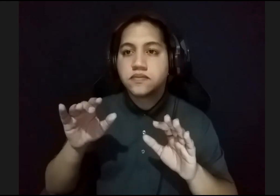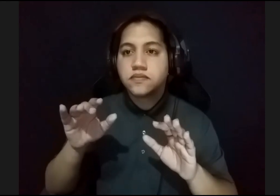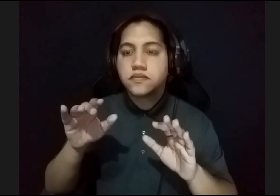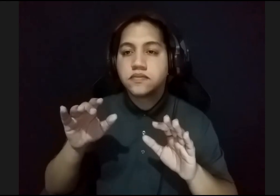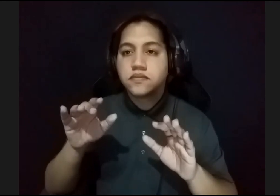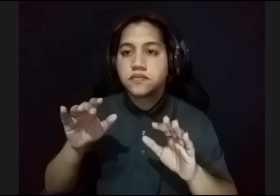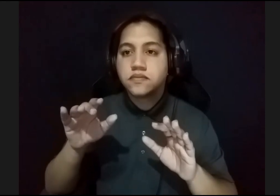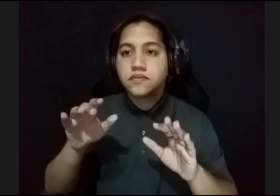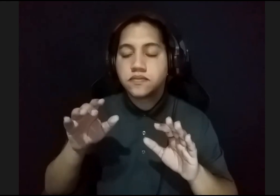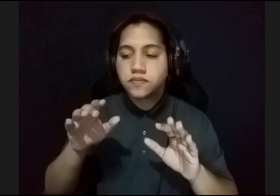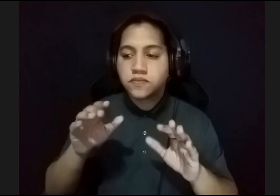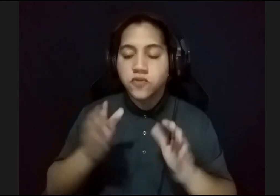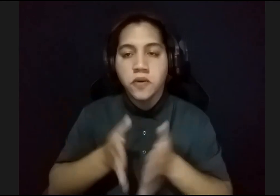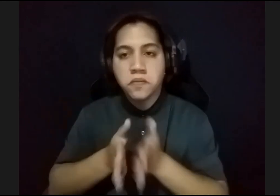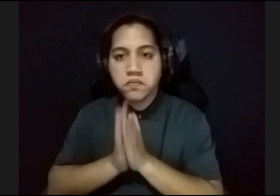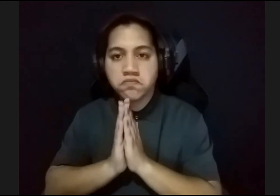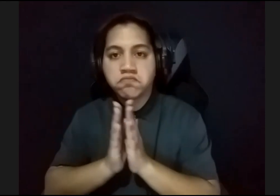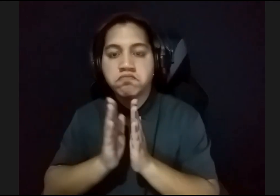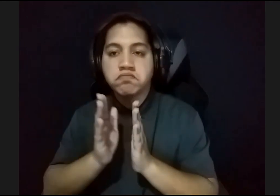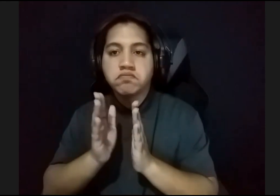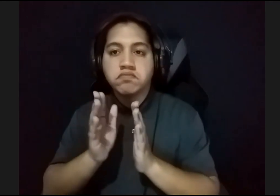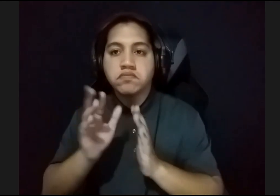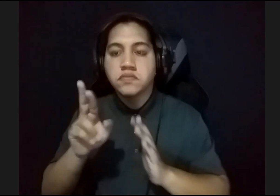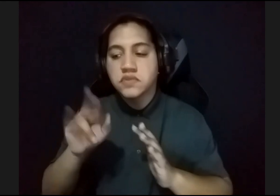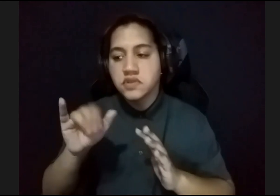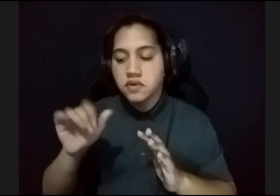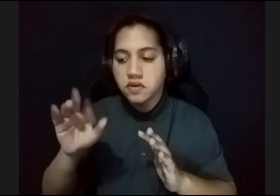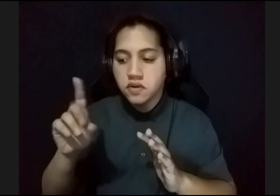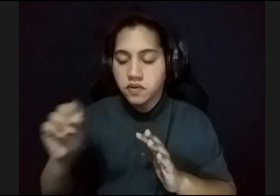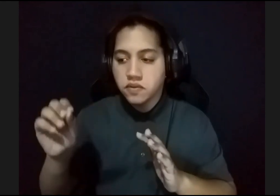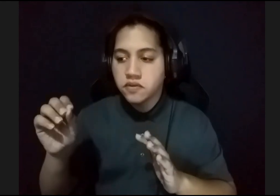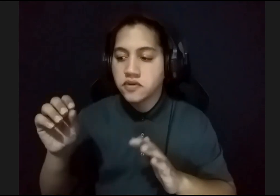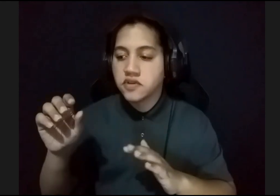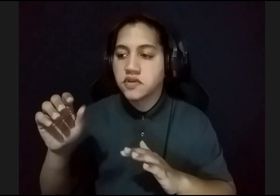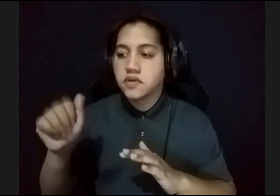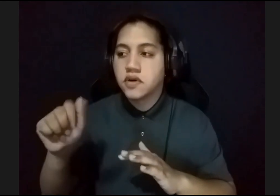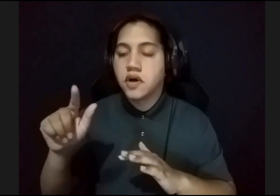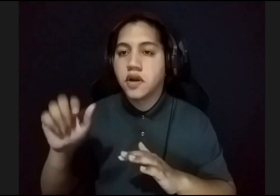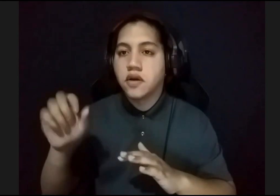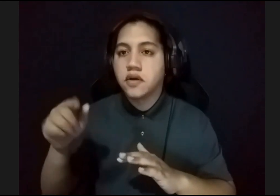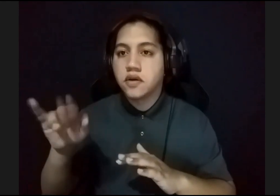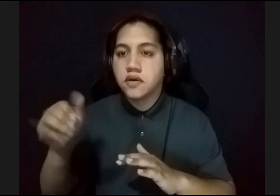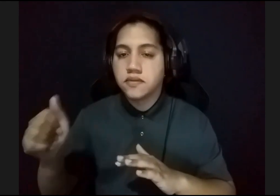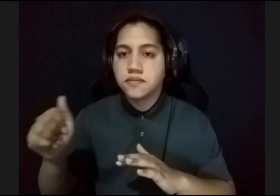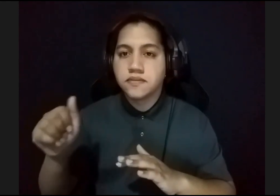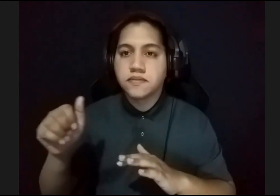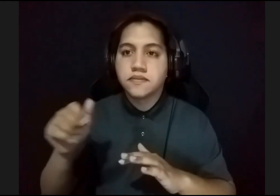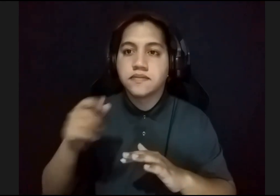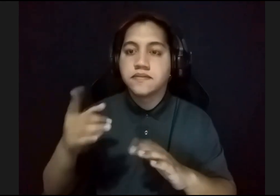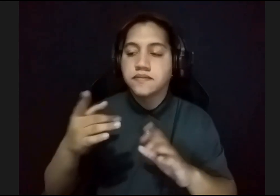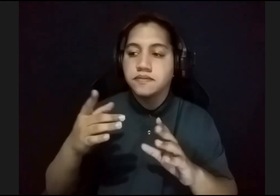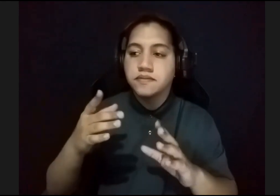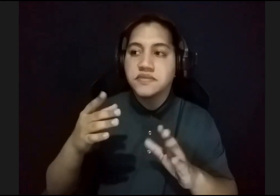comisionado por Ricardo Alegría, y yo me acuerdo que él me contó que él le hizo un